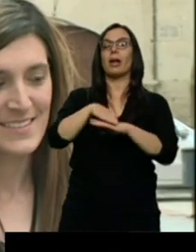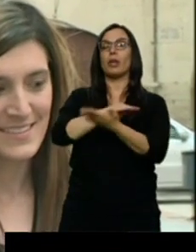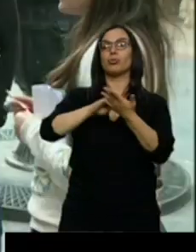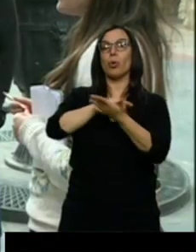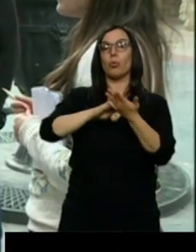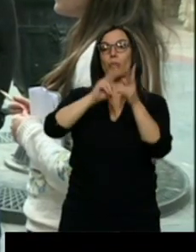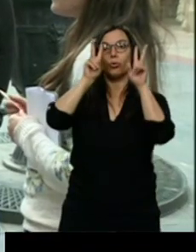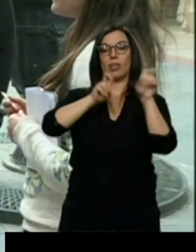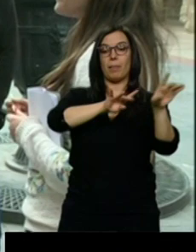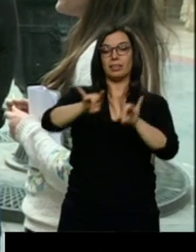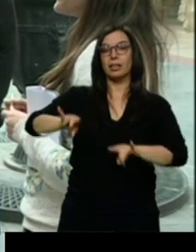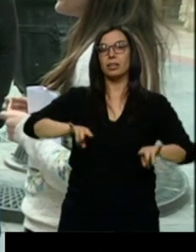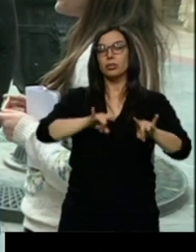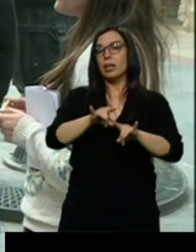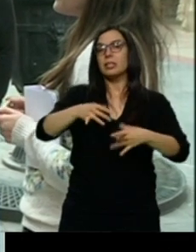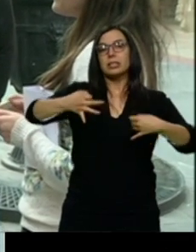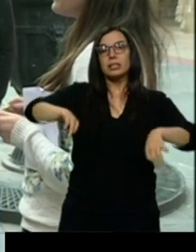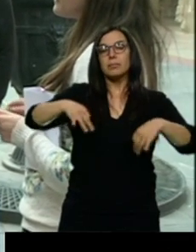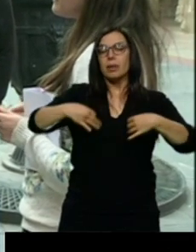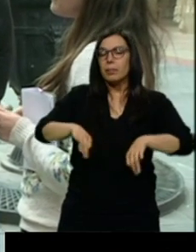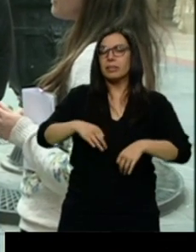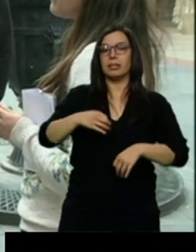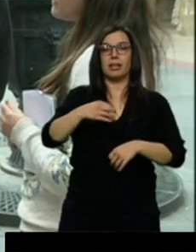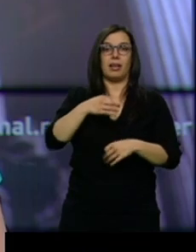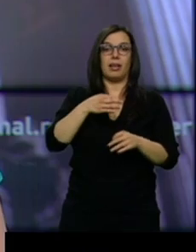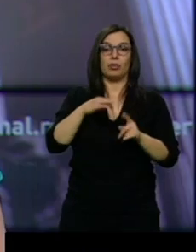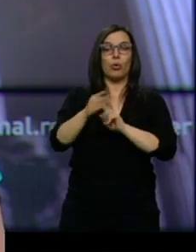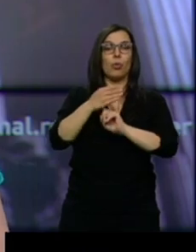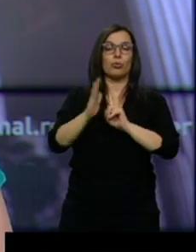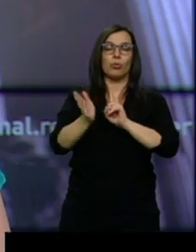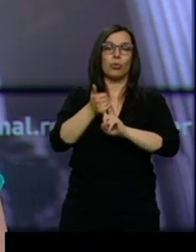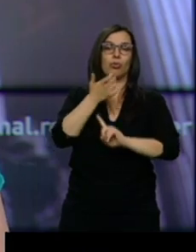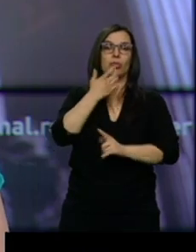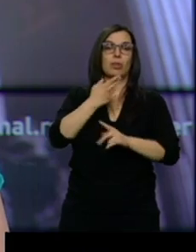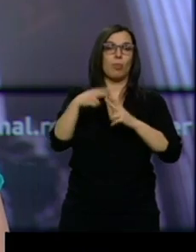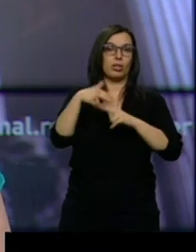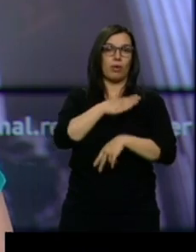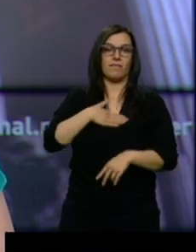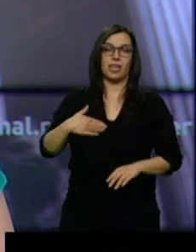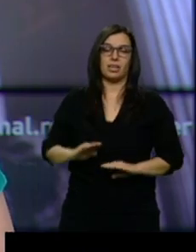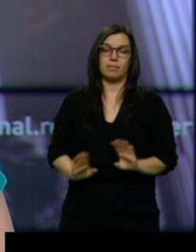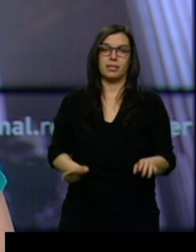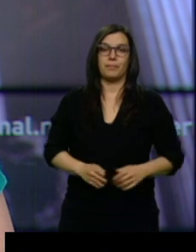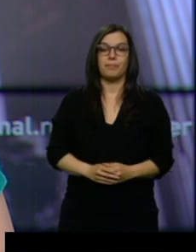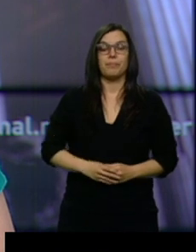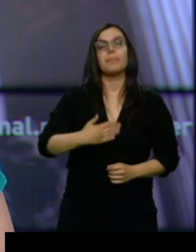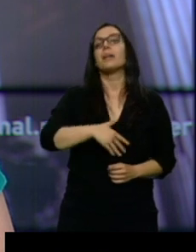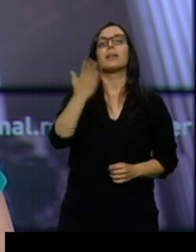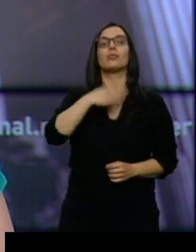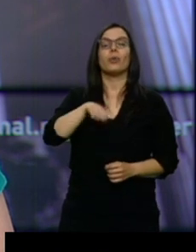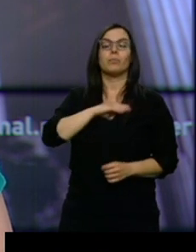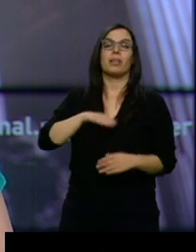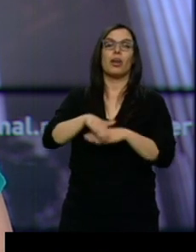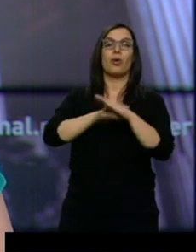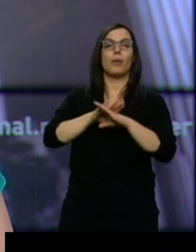de Treviño, tan solo hace falta voluntad política. En el resto de España, el gobierno de la Comunidad de Madrid es una de las